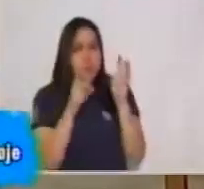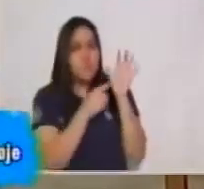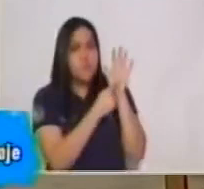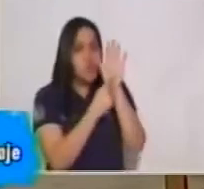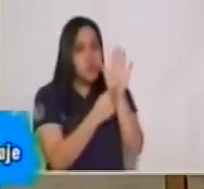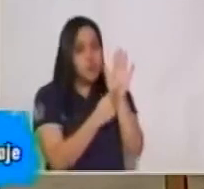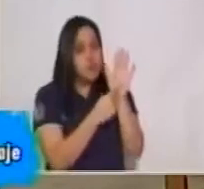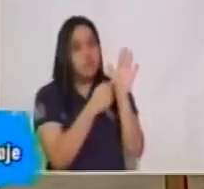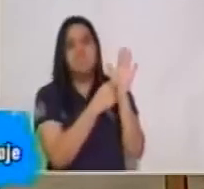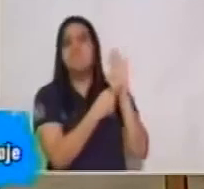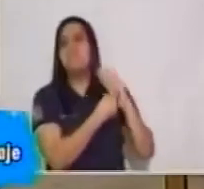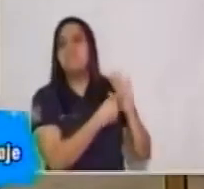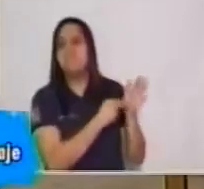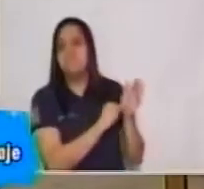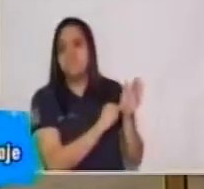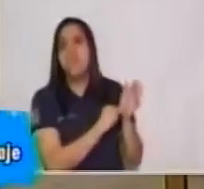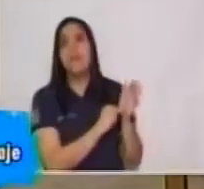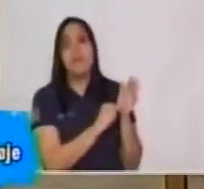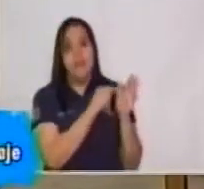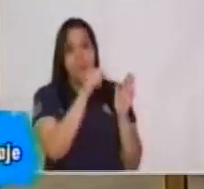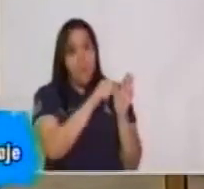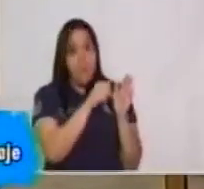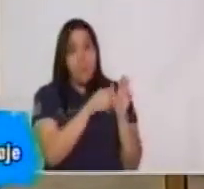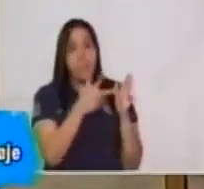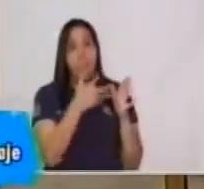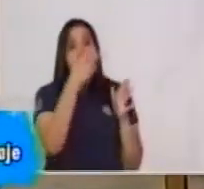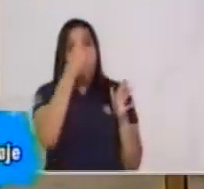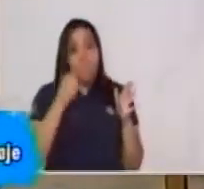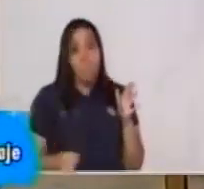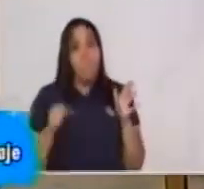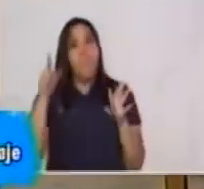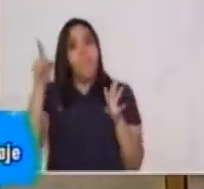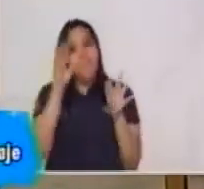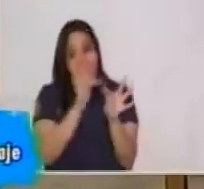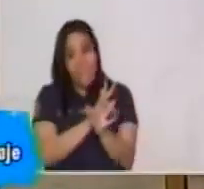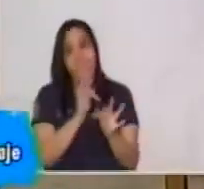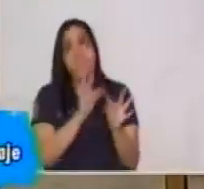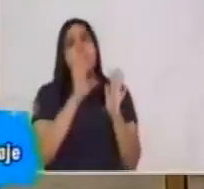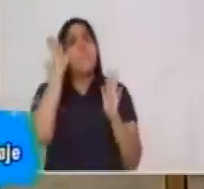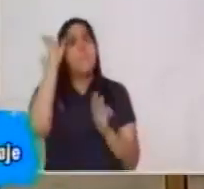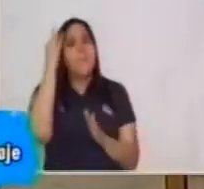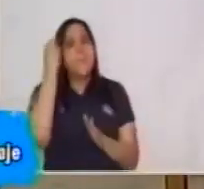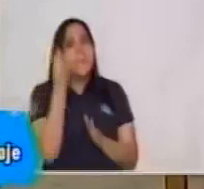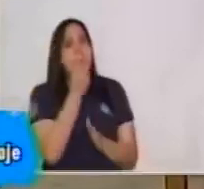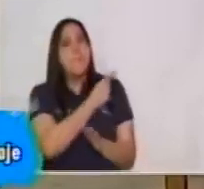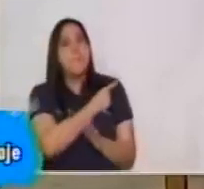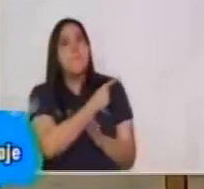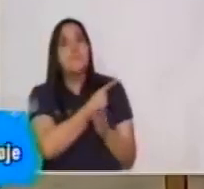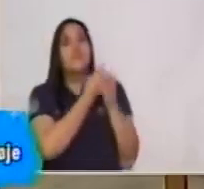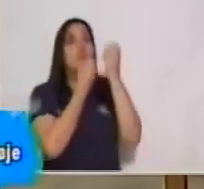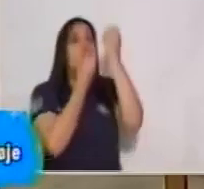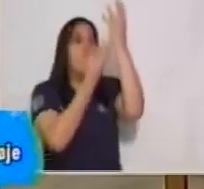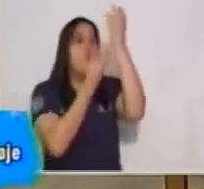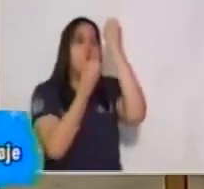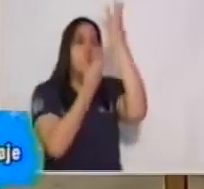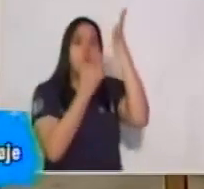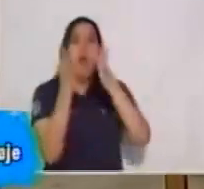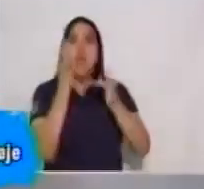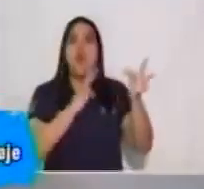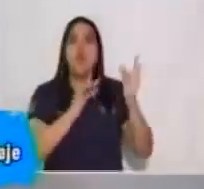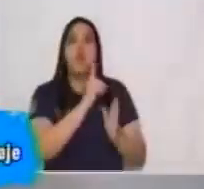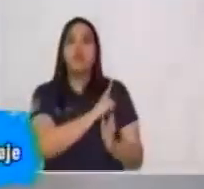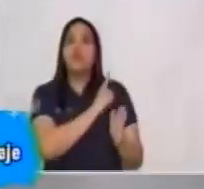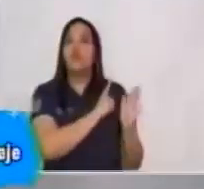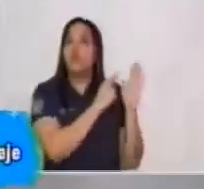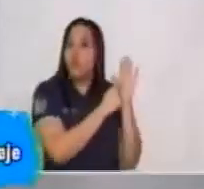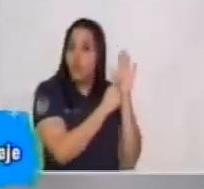Pues los textos expositivos están dominados por esta función. Porque únicamente buscan exponer. ¿Te recuerdas que leímos un texto